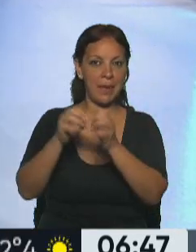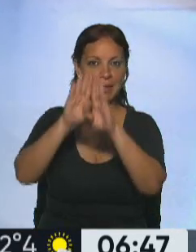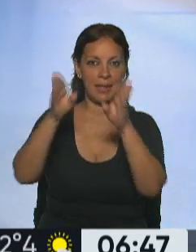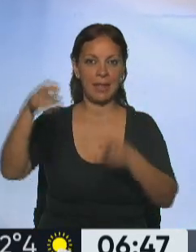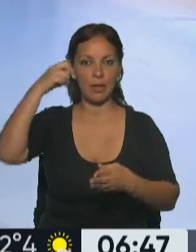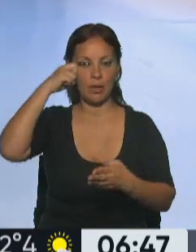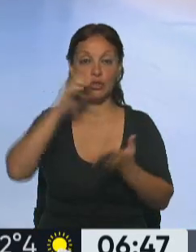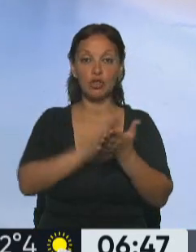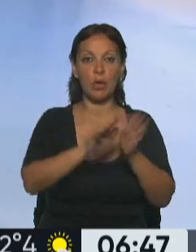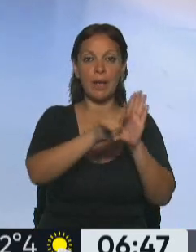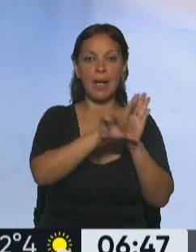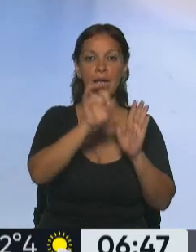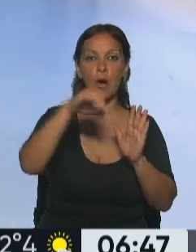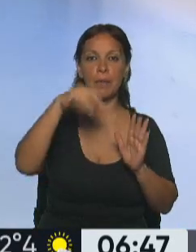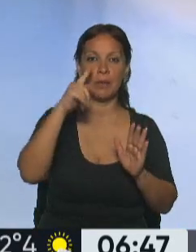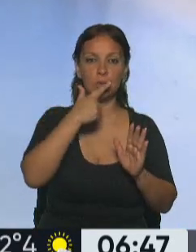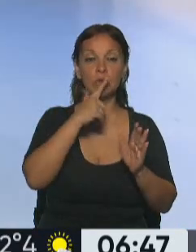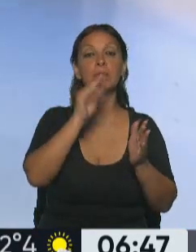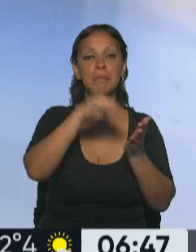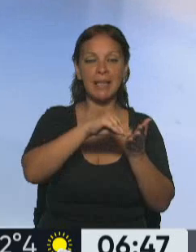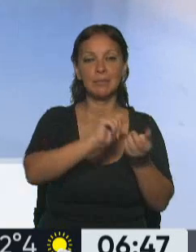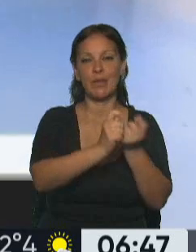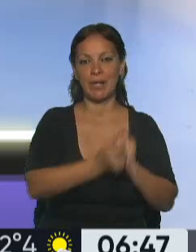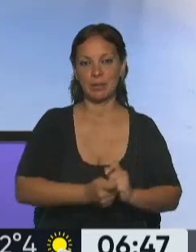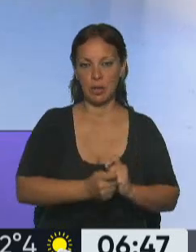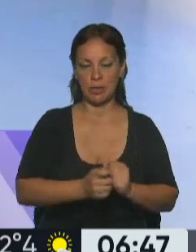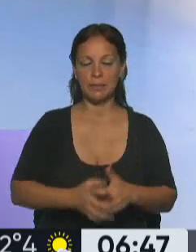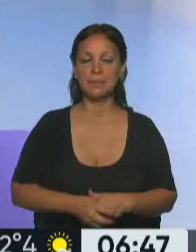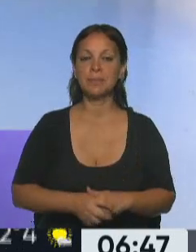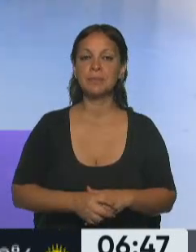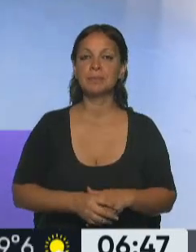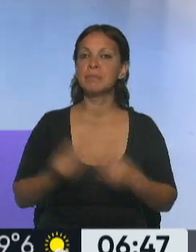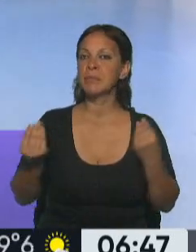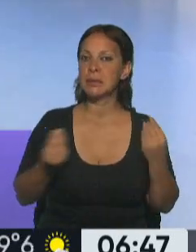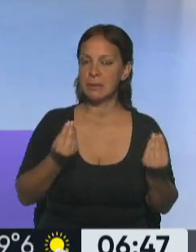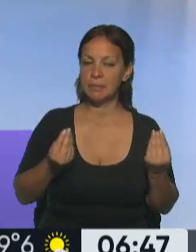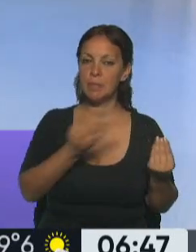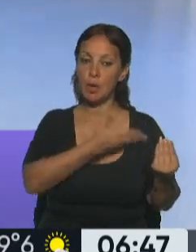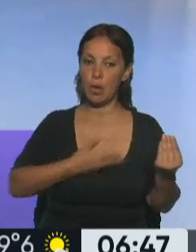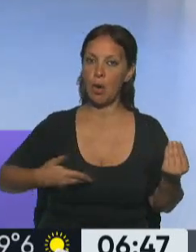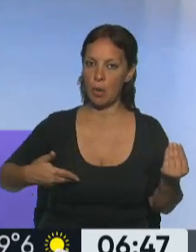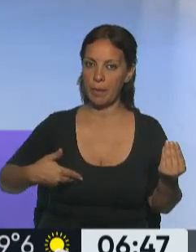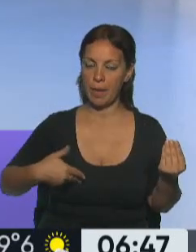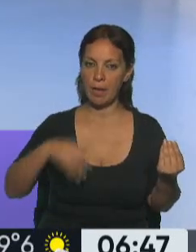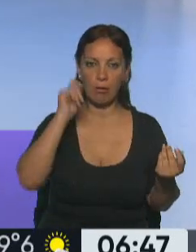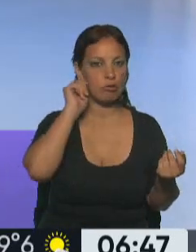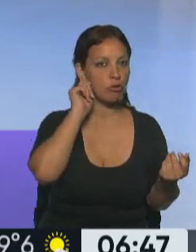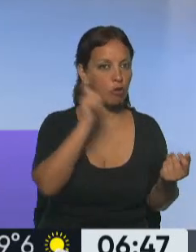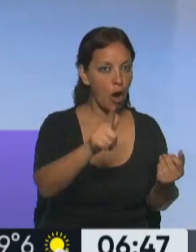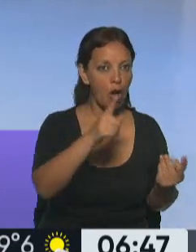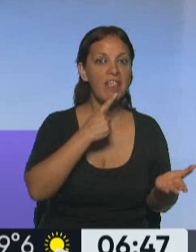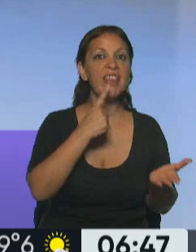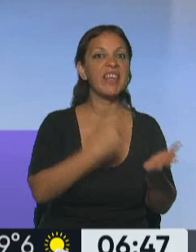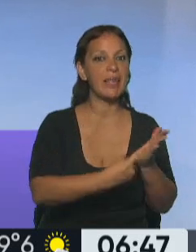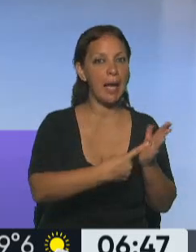denominada Ley Omnibus con modificaciones. Lo que quedó claro es que el gobierno logró un triunfo político con el dictamen, pero